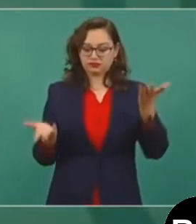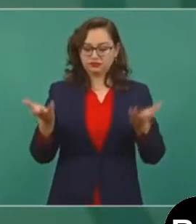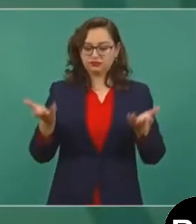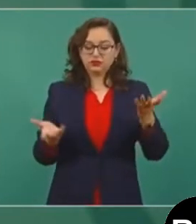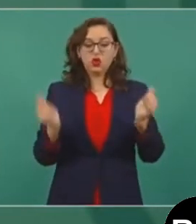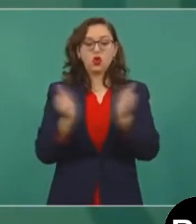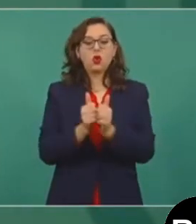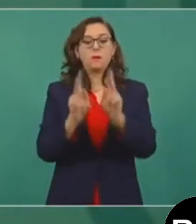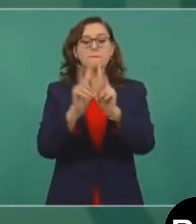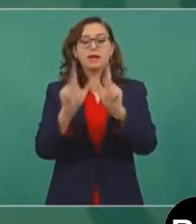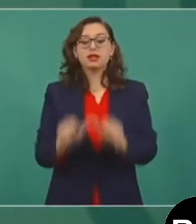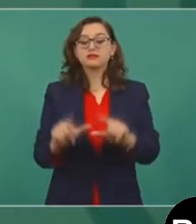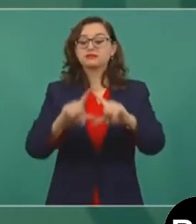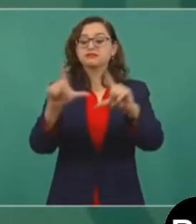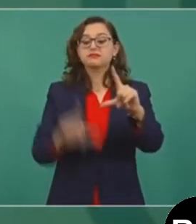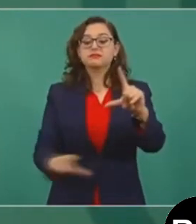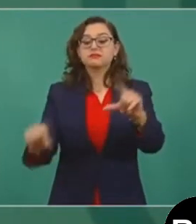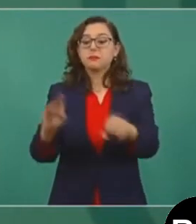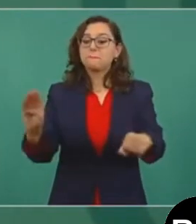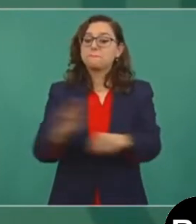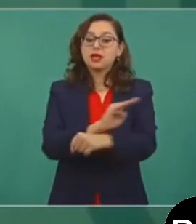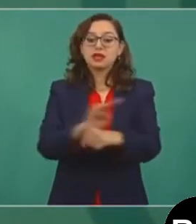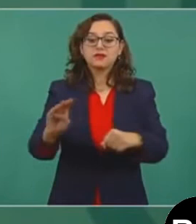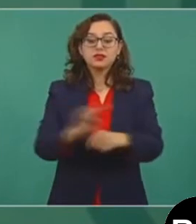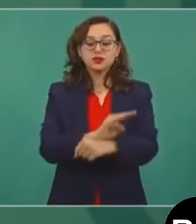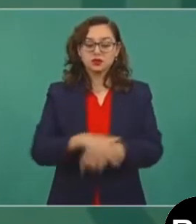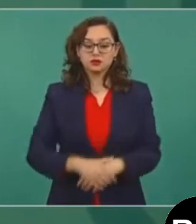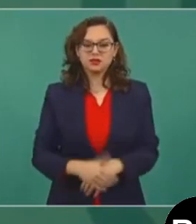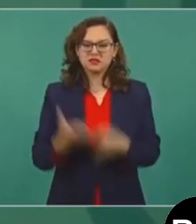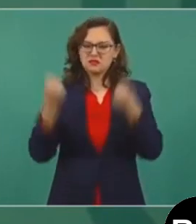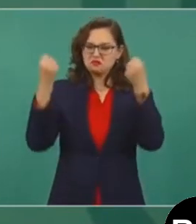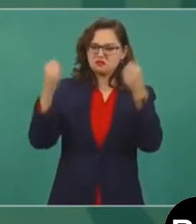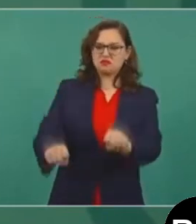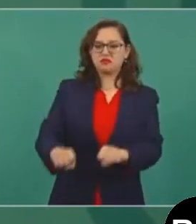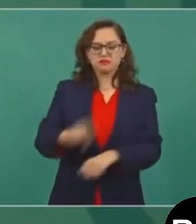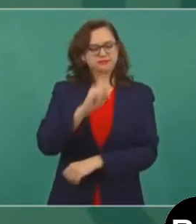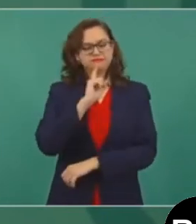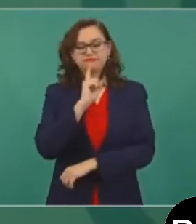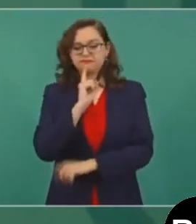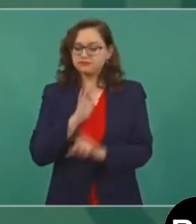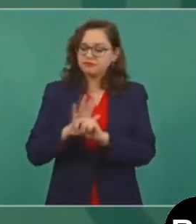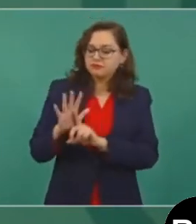pacífica y no imponer nada, convencer, persuadir.